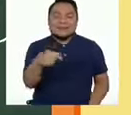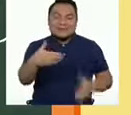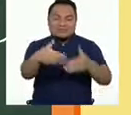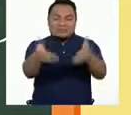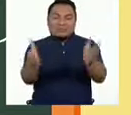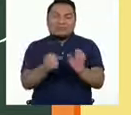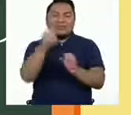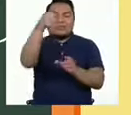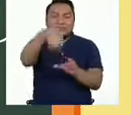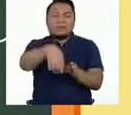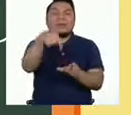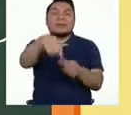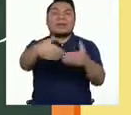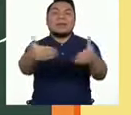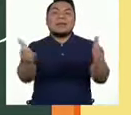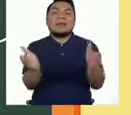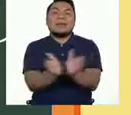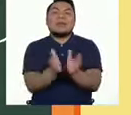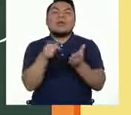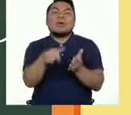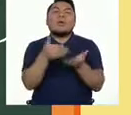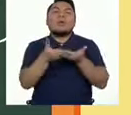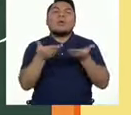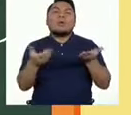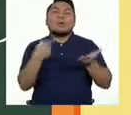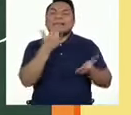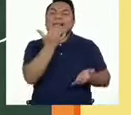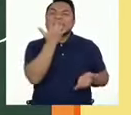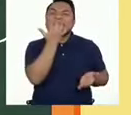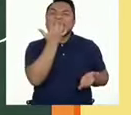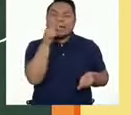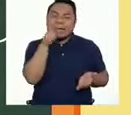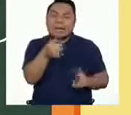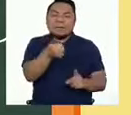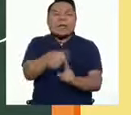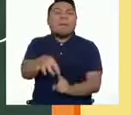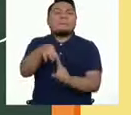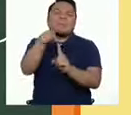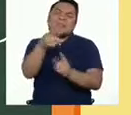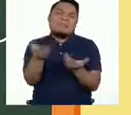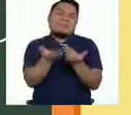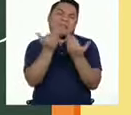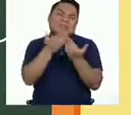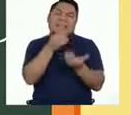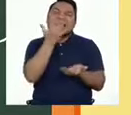botella de vidrio va en el grupo de los objetos hechos de vidrio. Esa estuvo fácil.